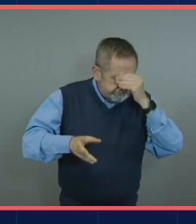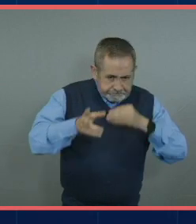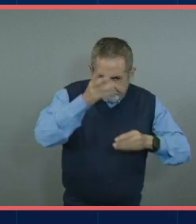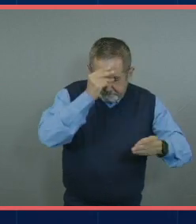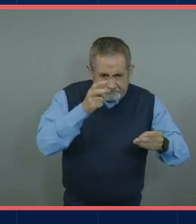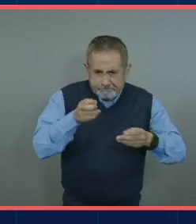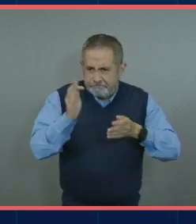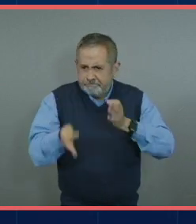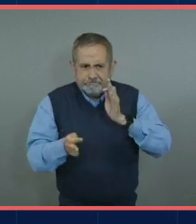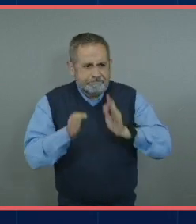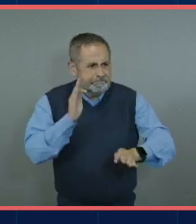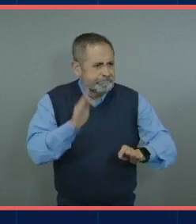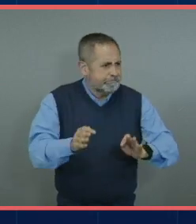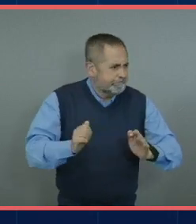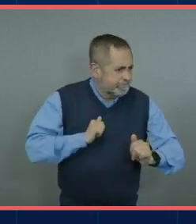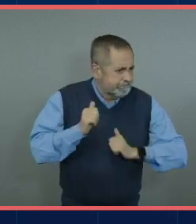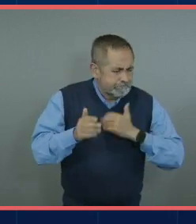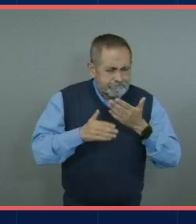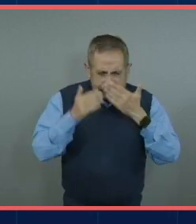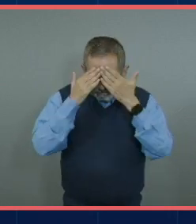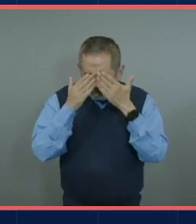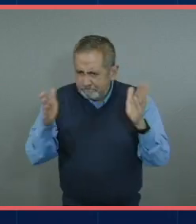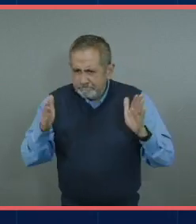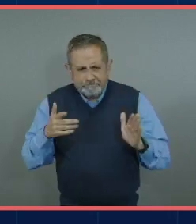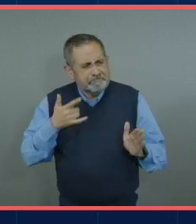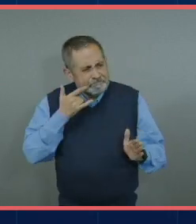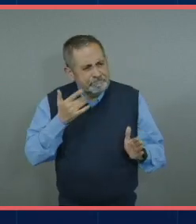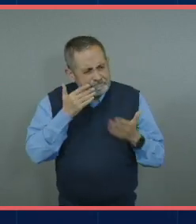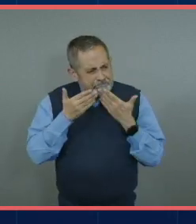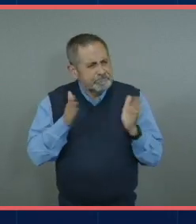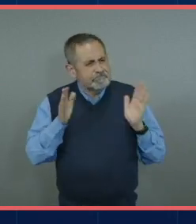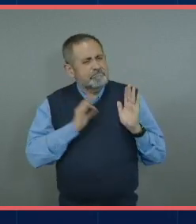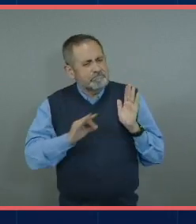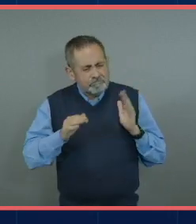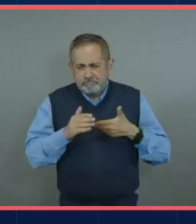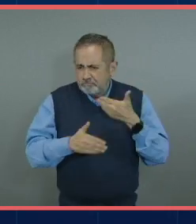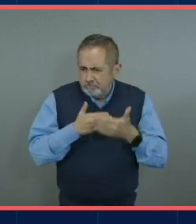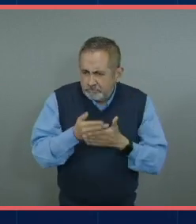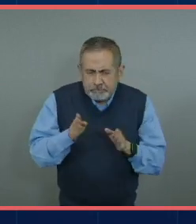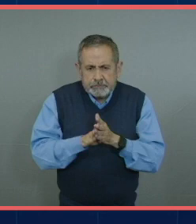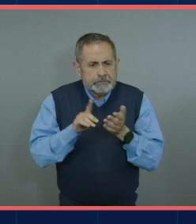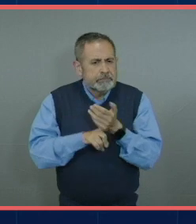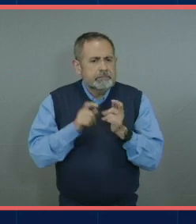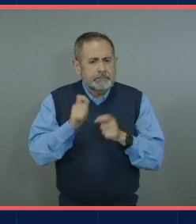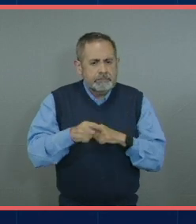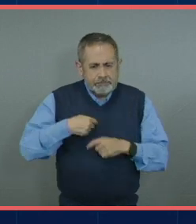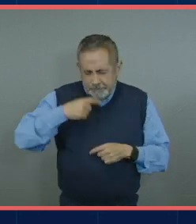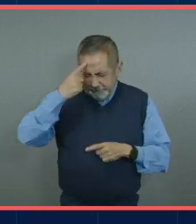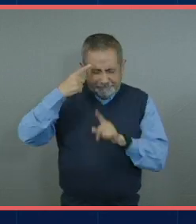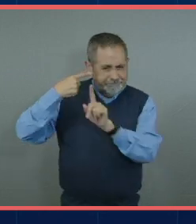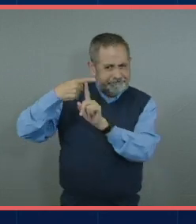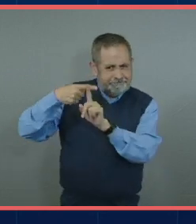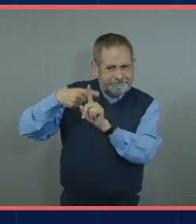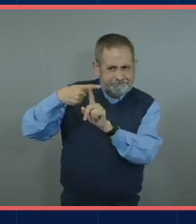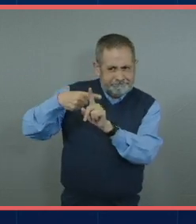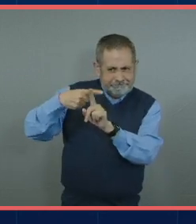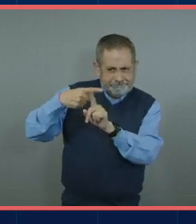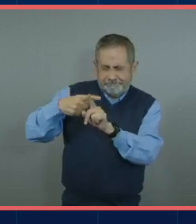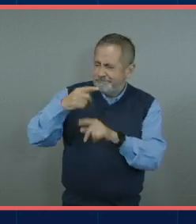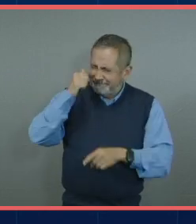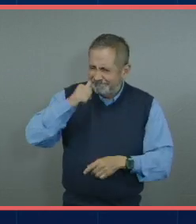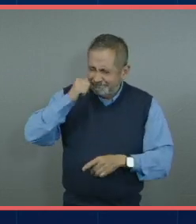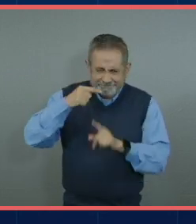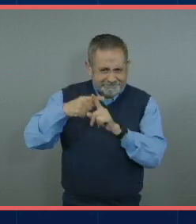con con la mejor cara siempre pues piensen piensen positivo piensen que